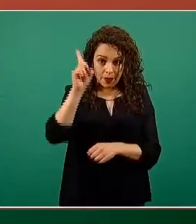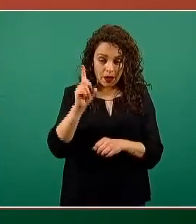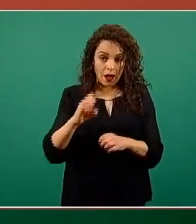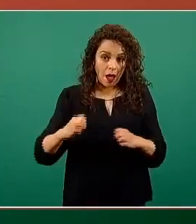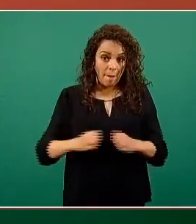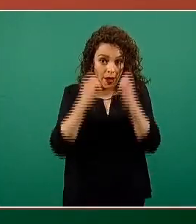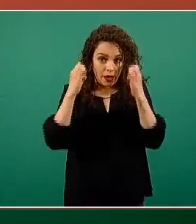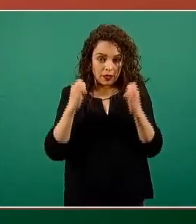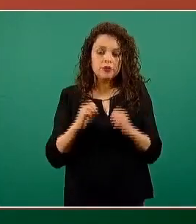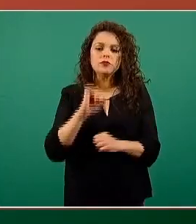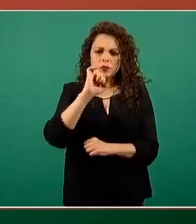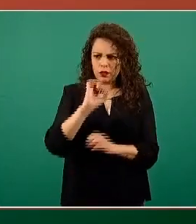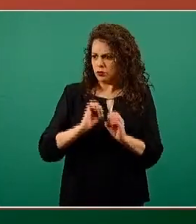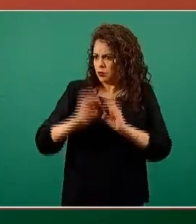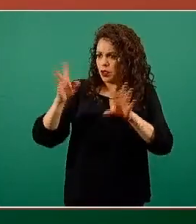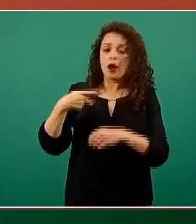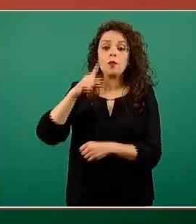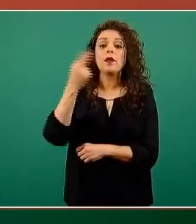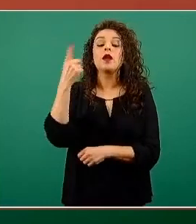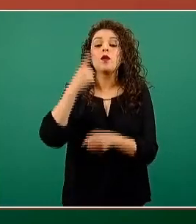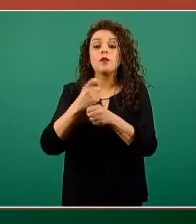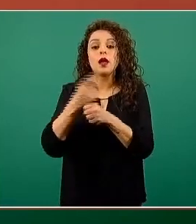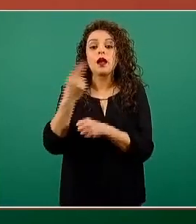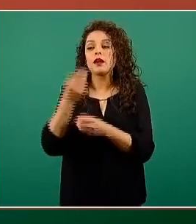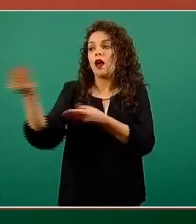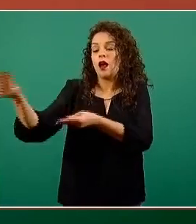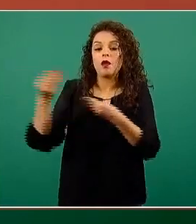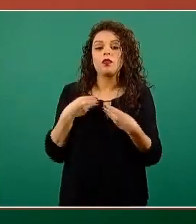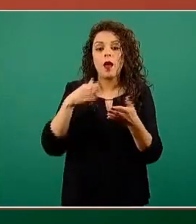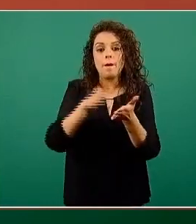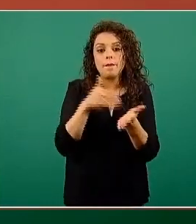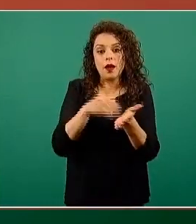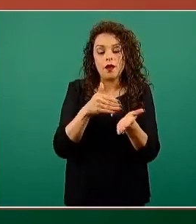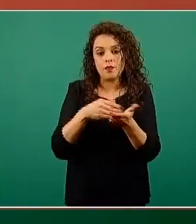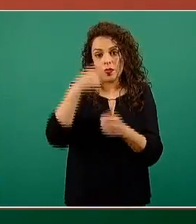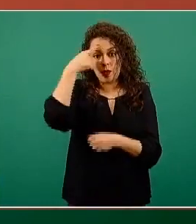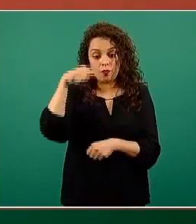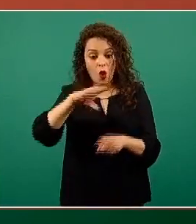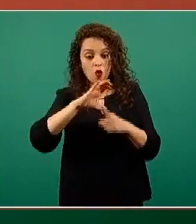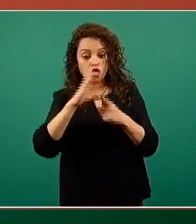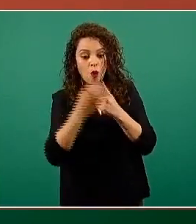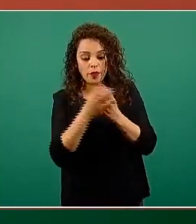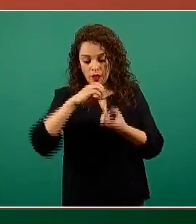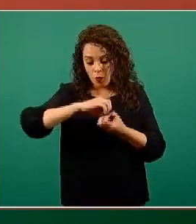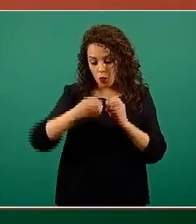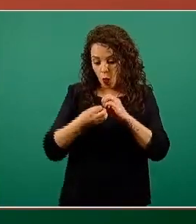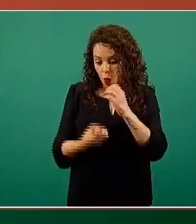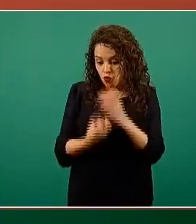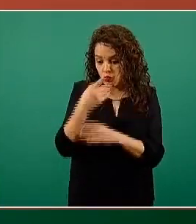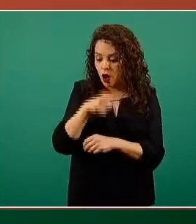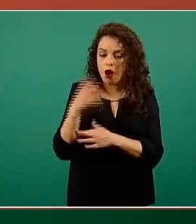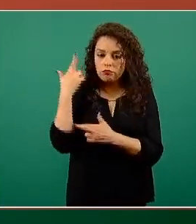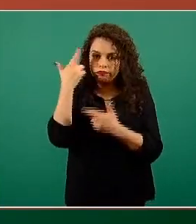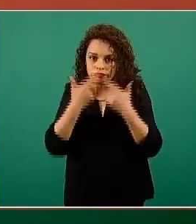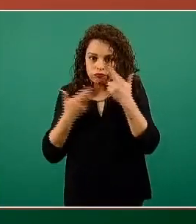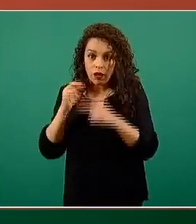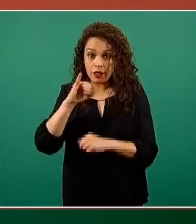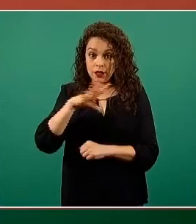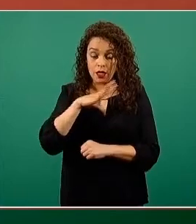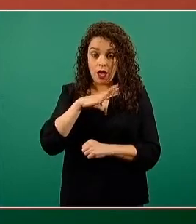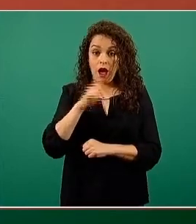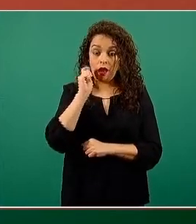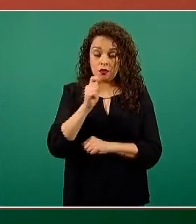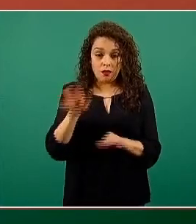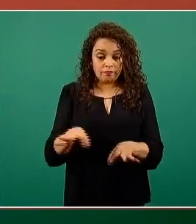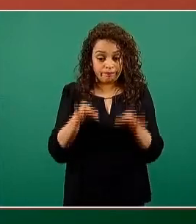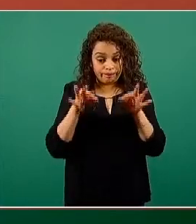serán evaluados por el Comité de Moléculas Nuevas y en su momento, si hay evidencia de seguridad y eficacia, y además se